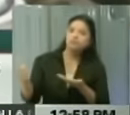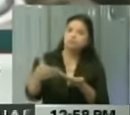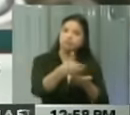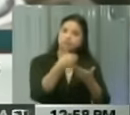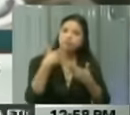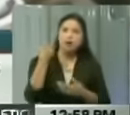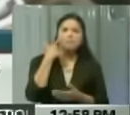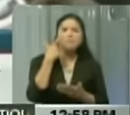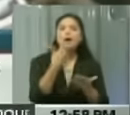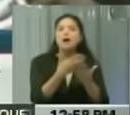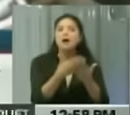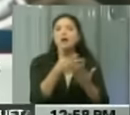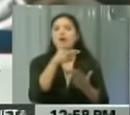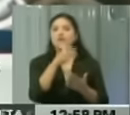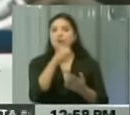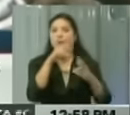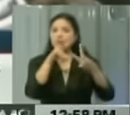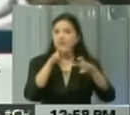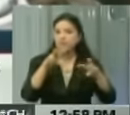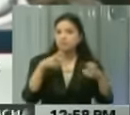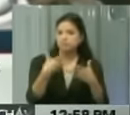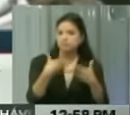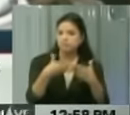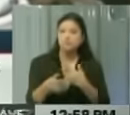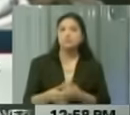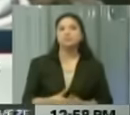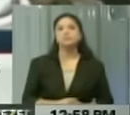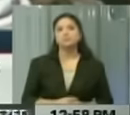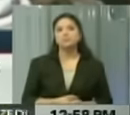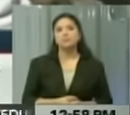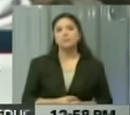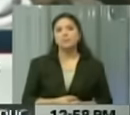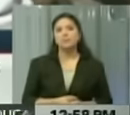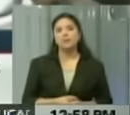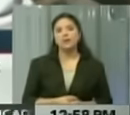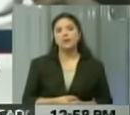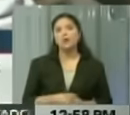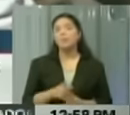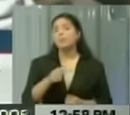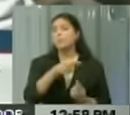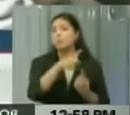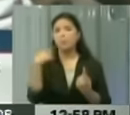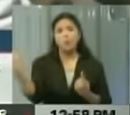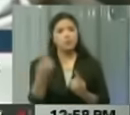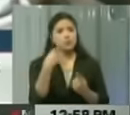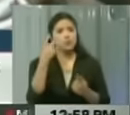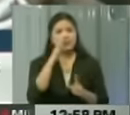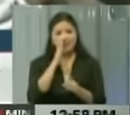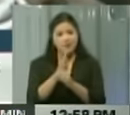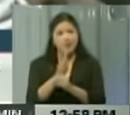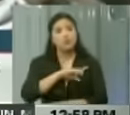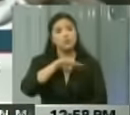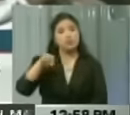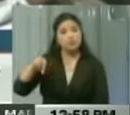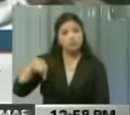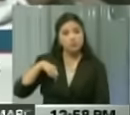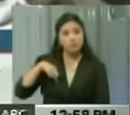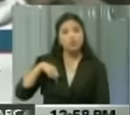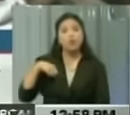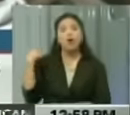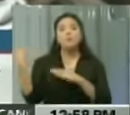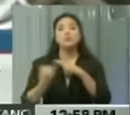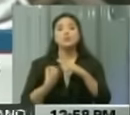información por parte de ellos, de manera directa. Y nosotros, como